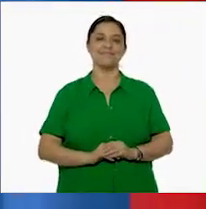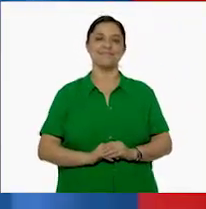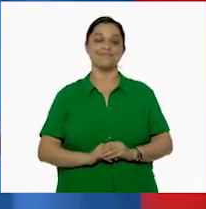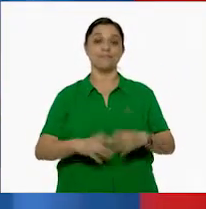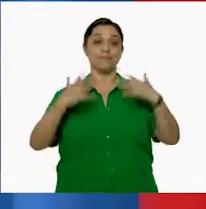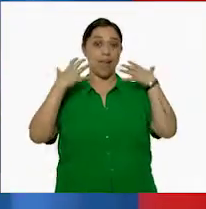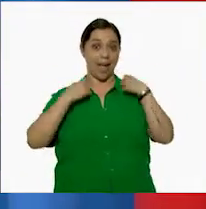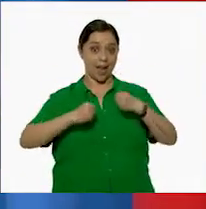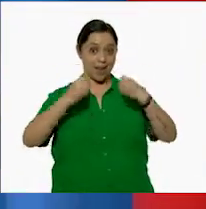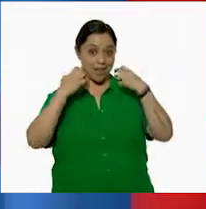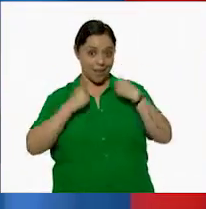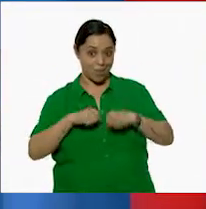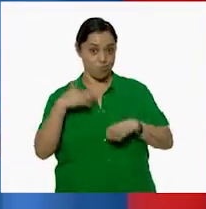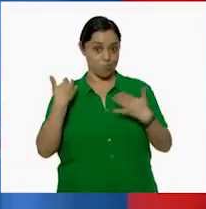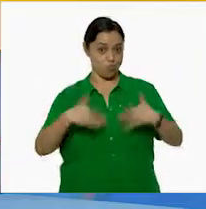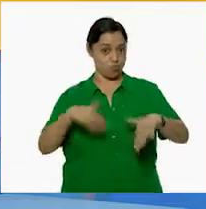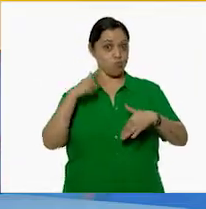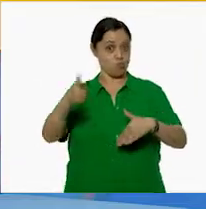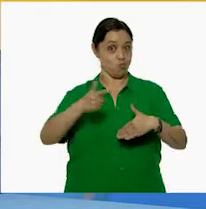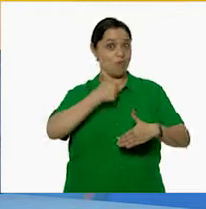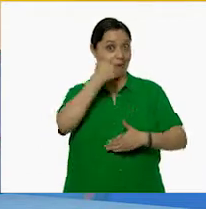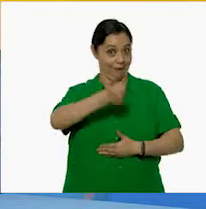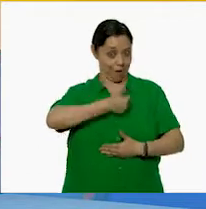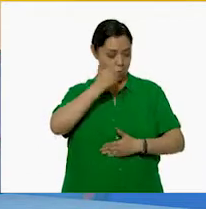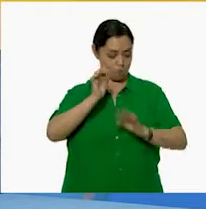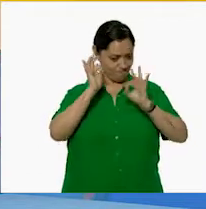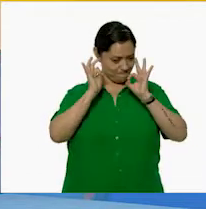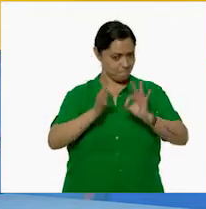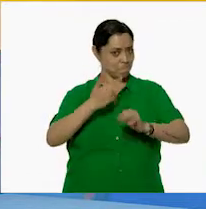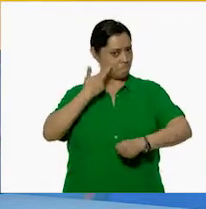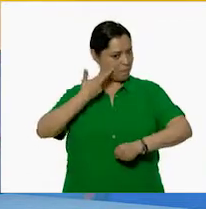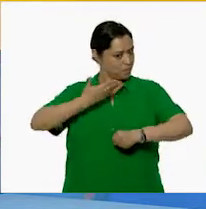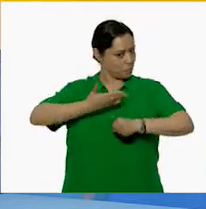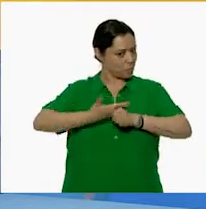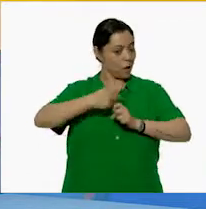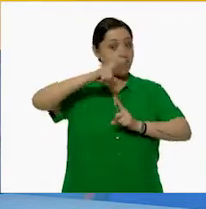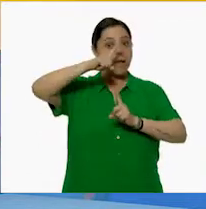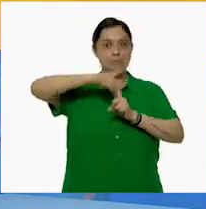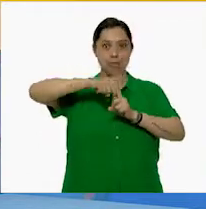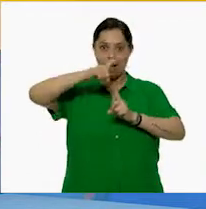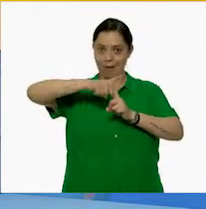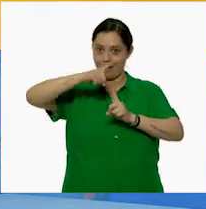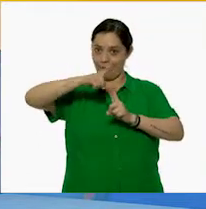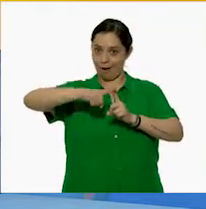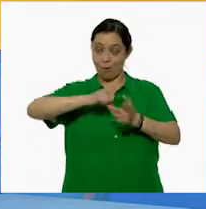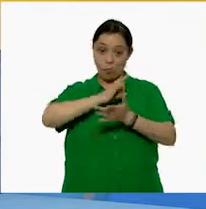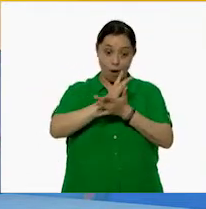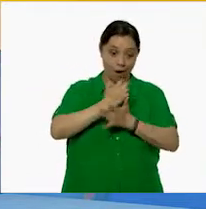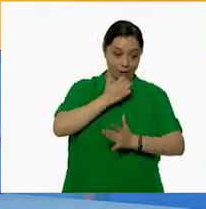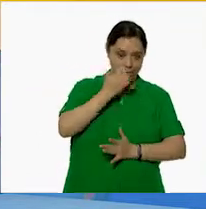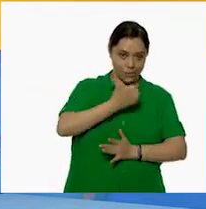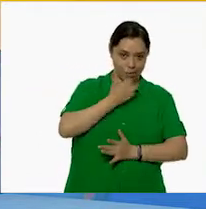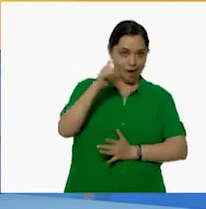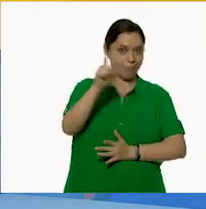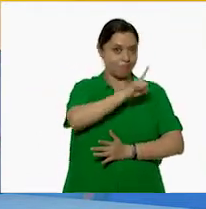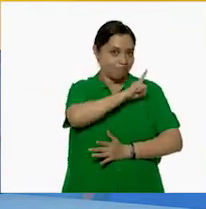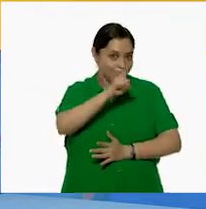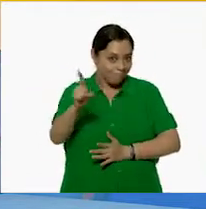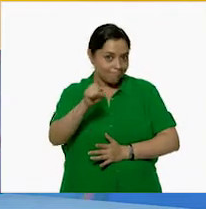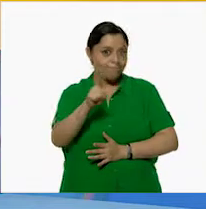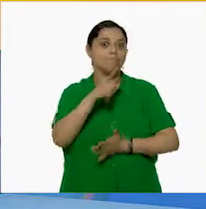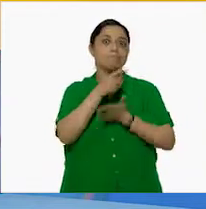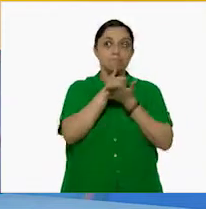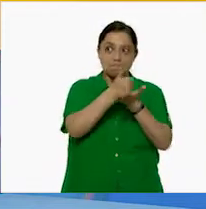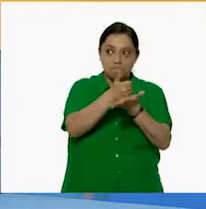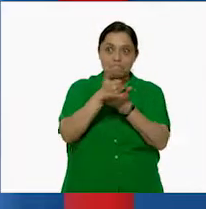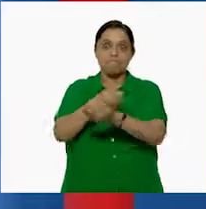Alejandra es una excelente estudiante y también muy responsable con sus tareas. No solo de la escuela, también con lo que le ayuda en